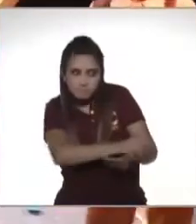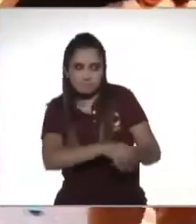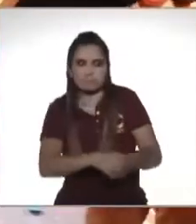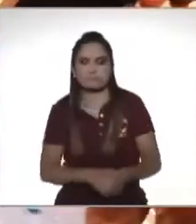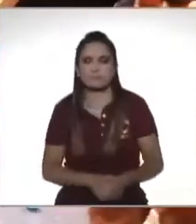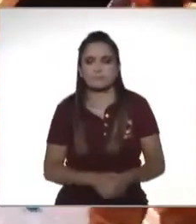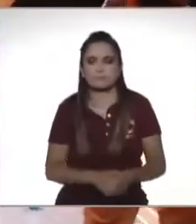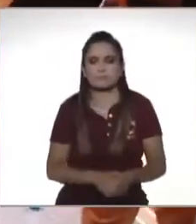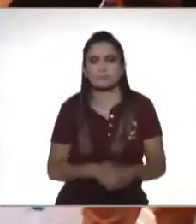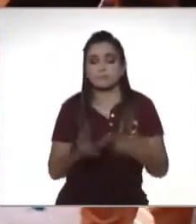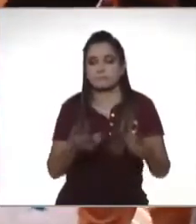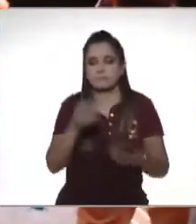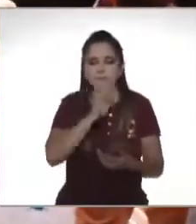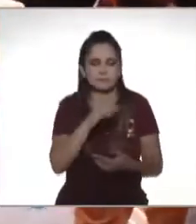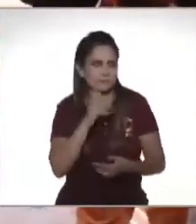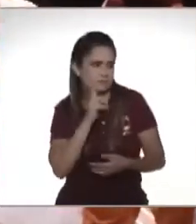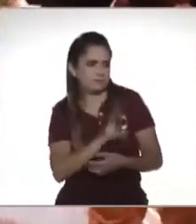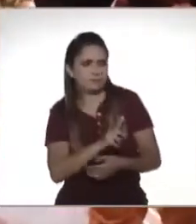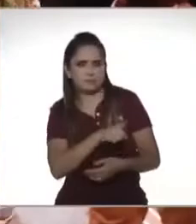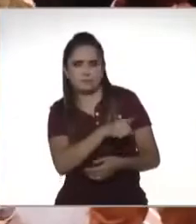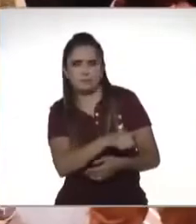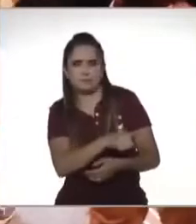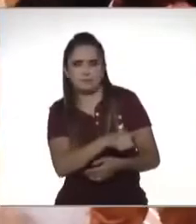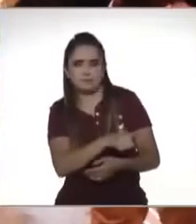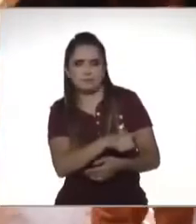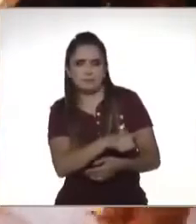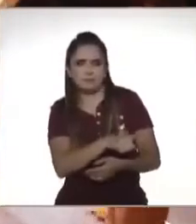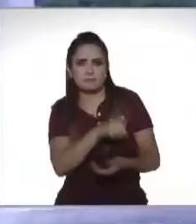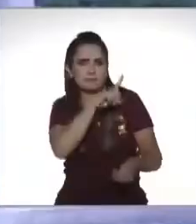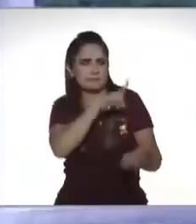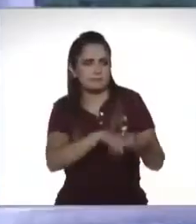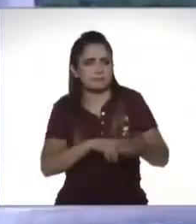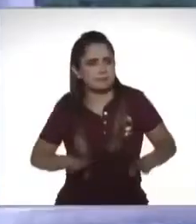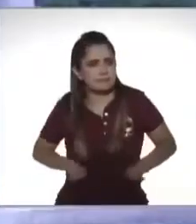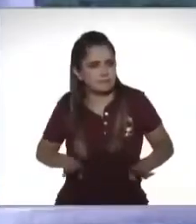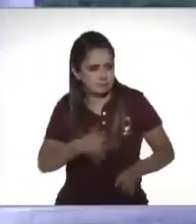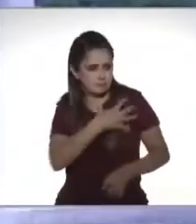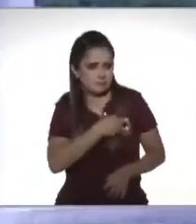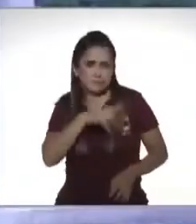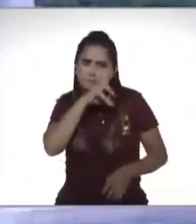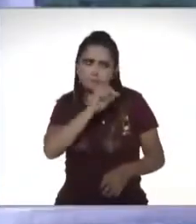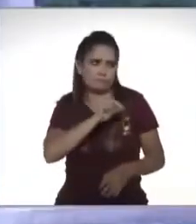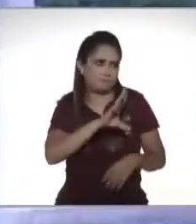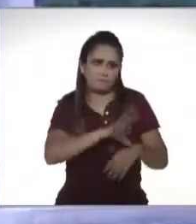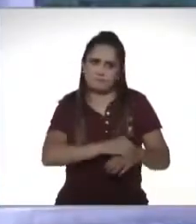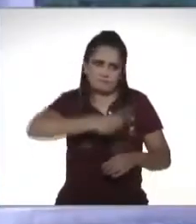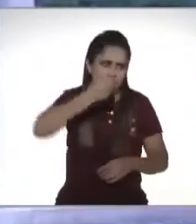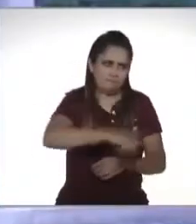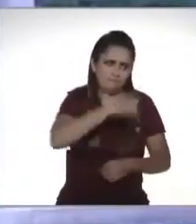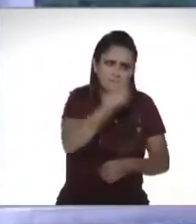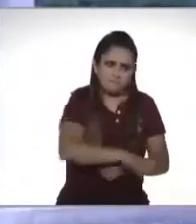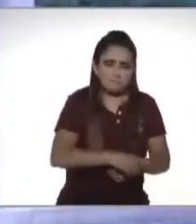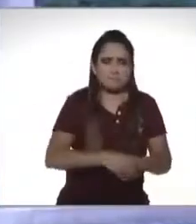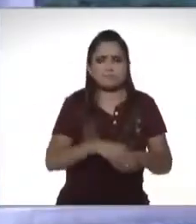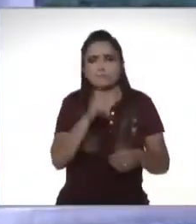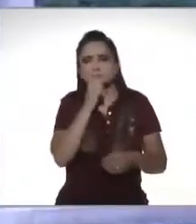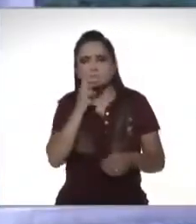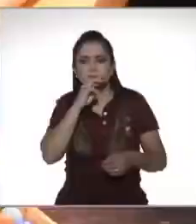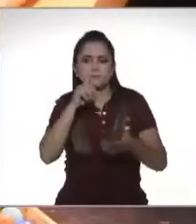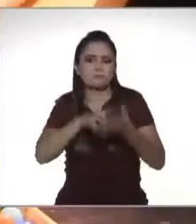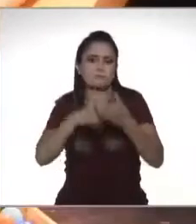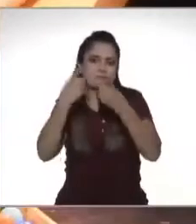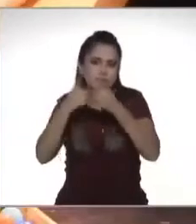este no aceptar el comportamiento de los hijos los padres divorciados que tienen una relación